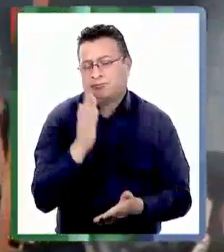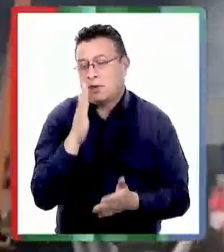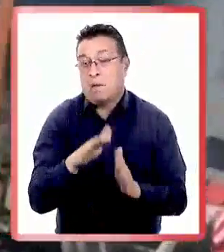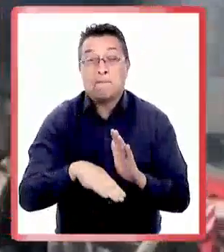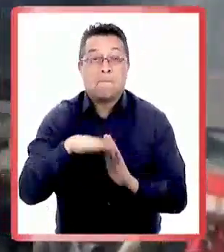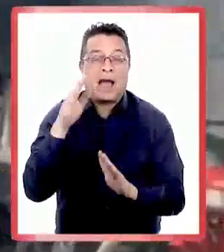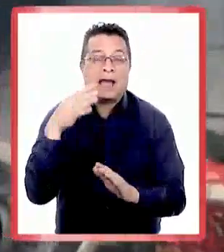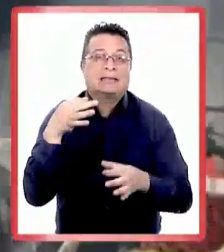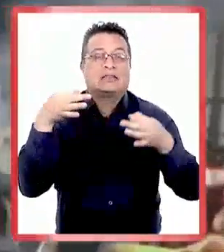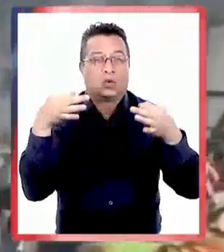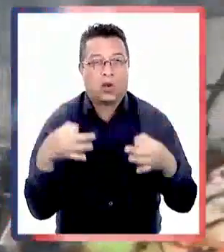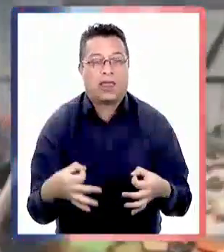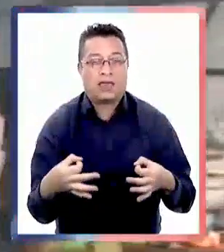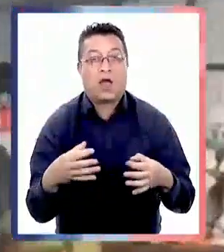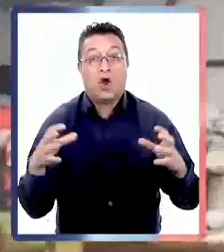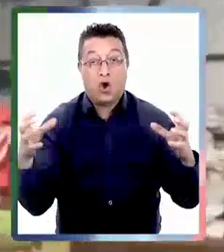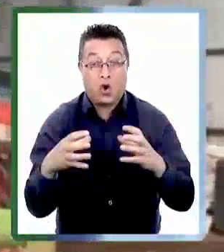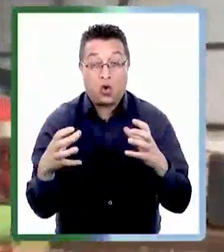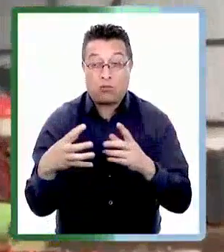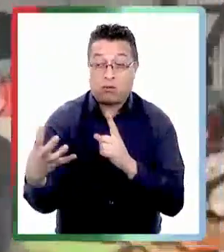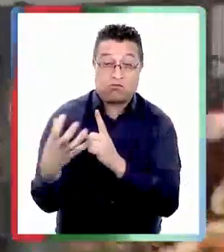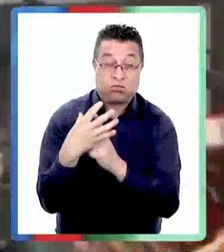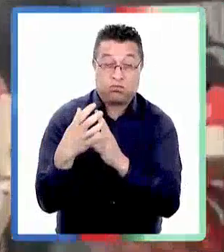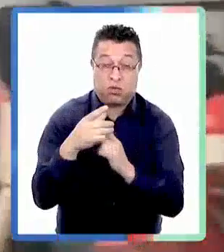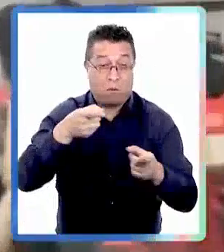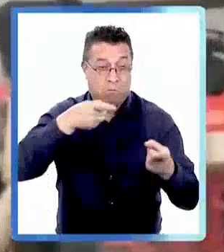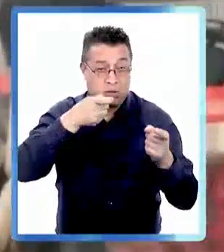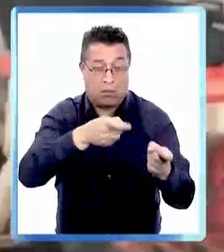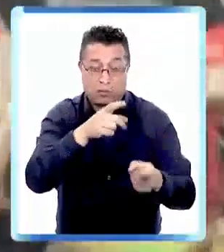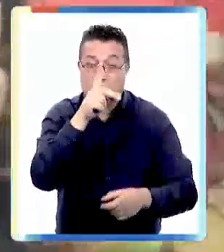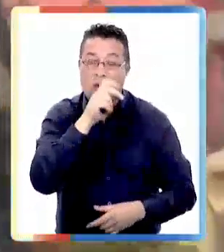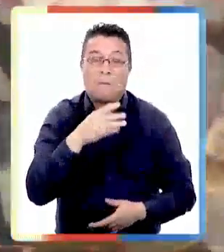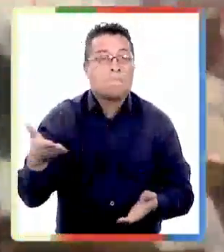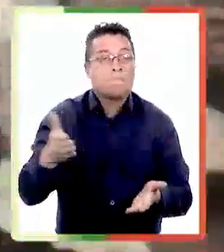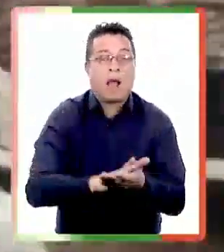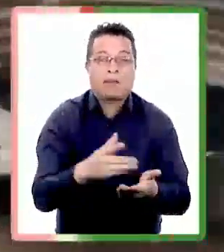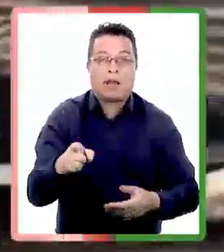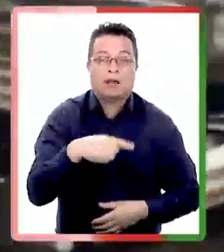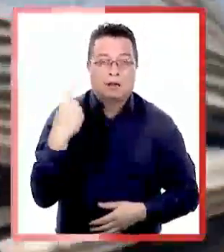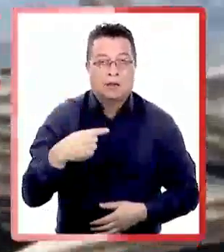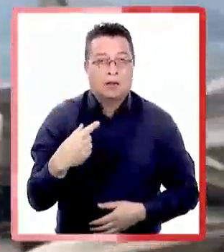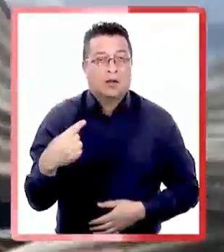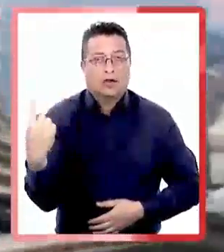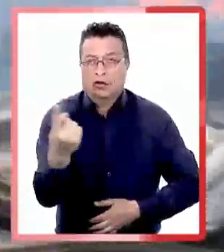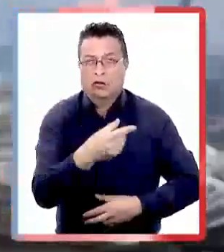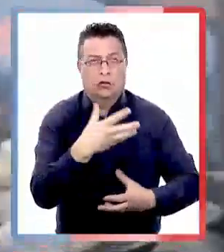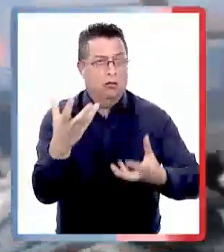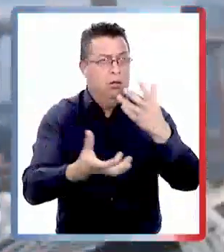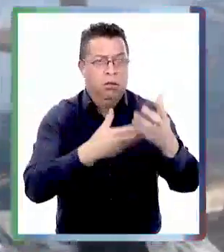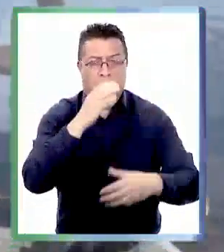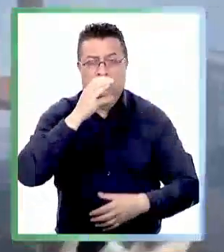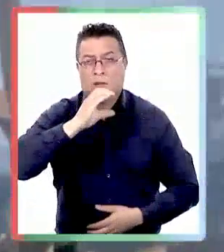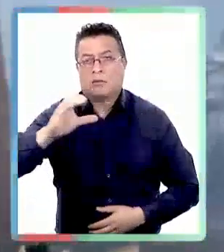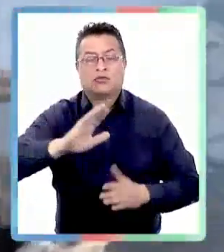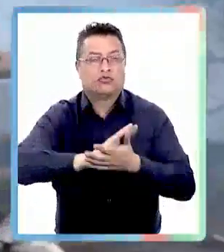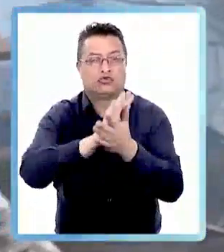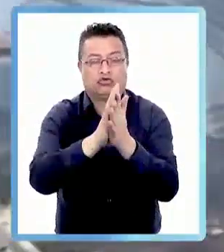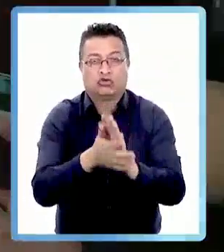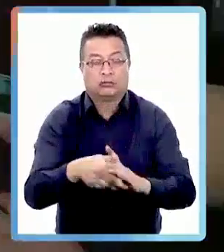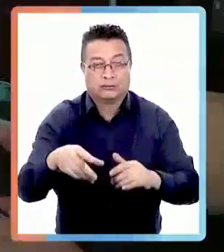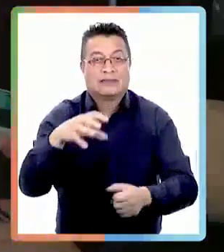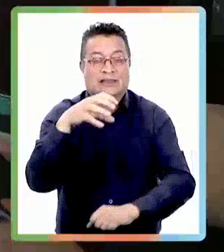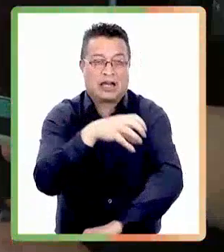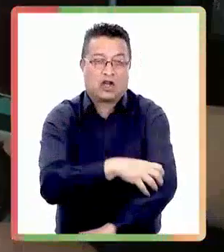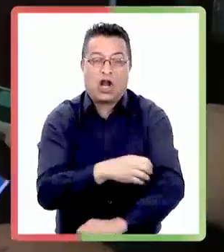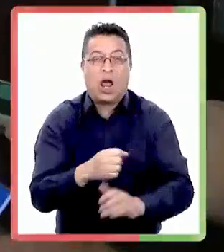exigir más seguridad y reiteraron que los grupos violentistas están disparando a matar quemaron todo lo que estaba en el campo